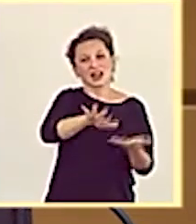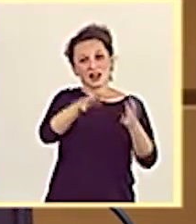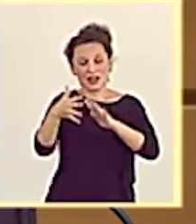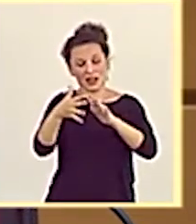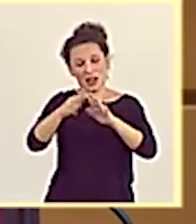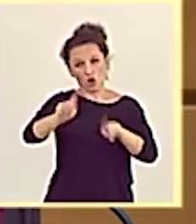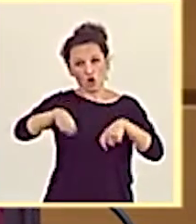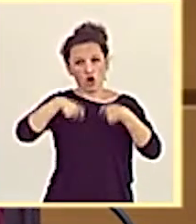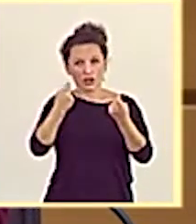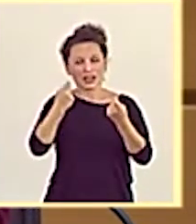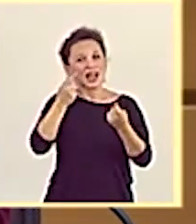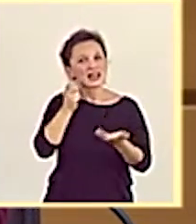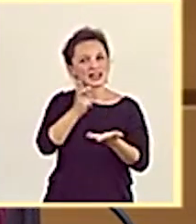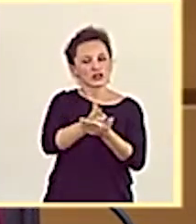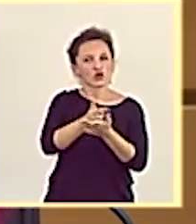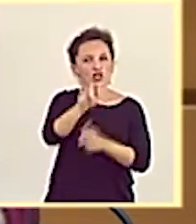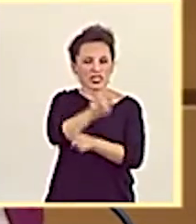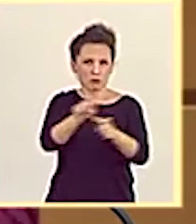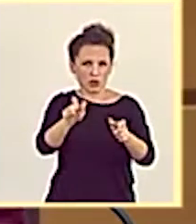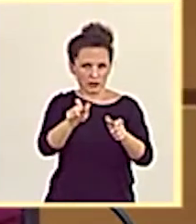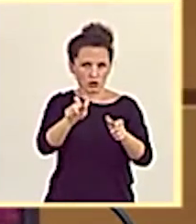Demográfico. Tiene la palabra su señora.